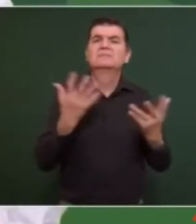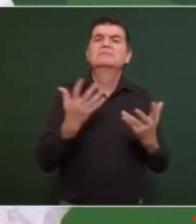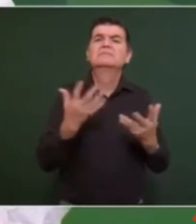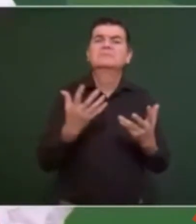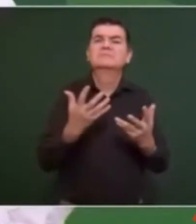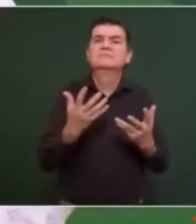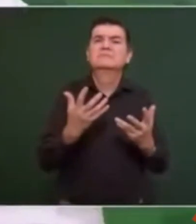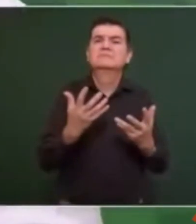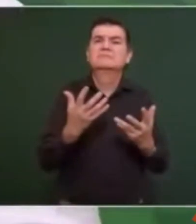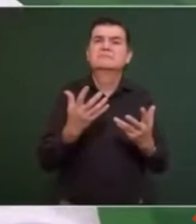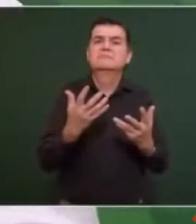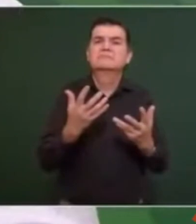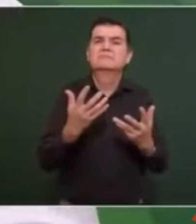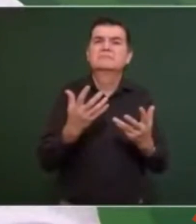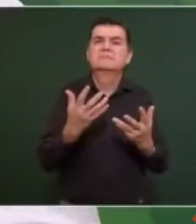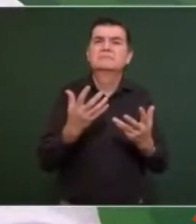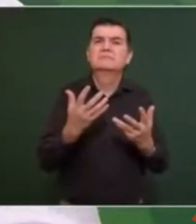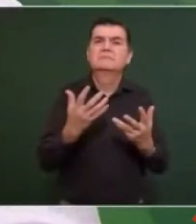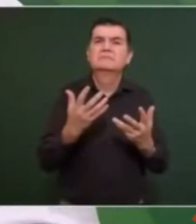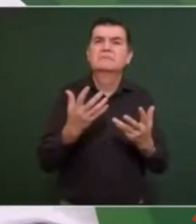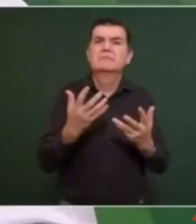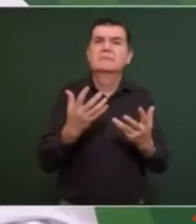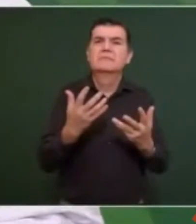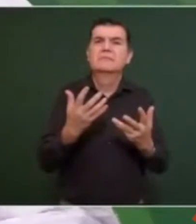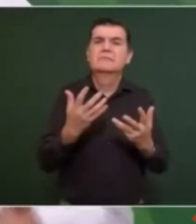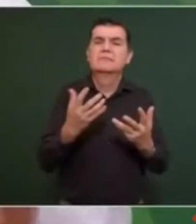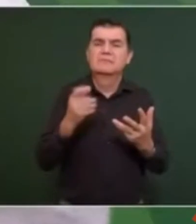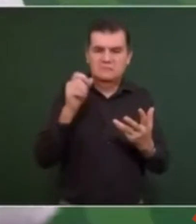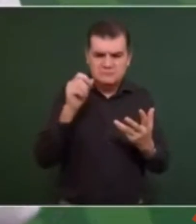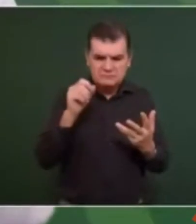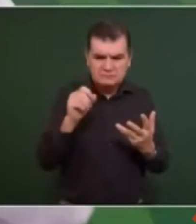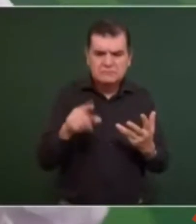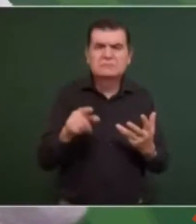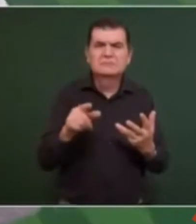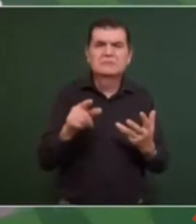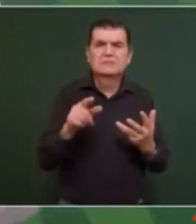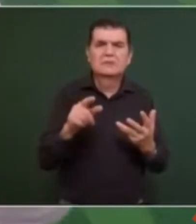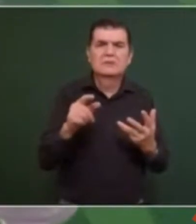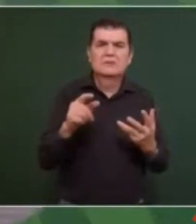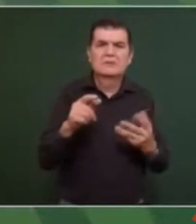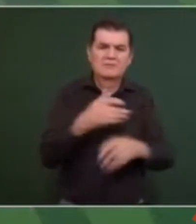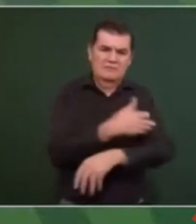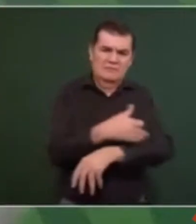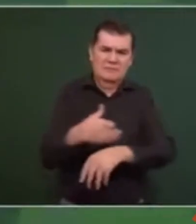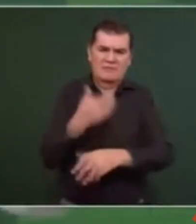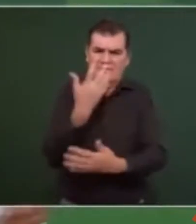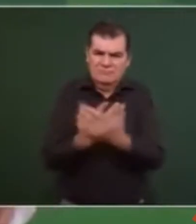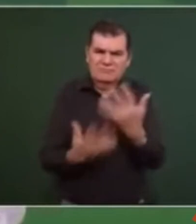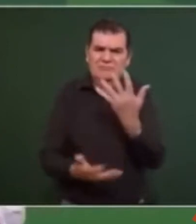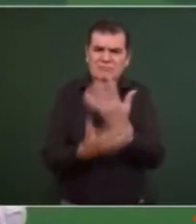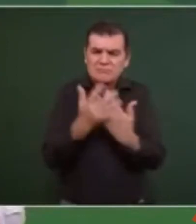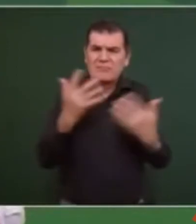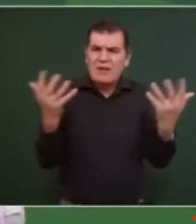los integrantes de las familias.